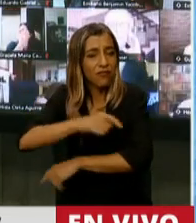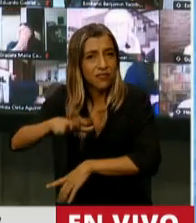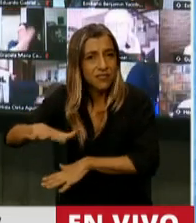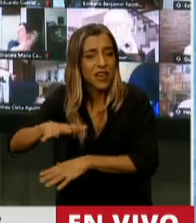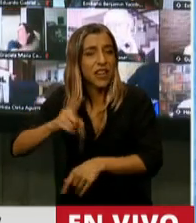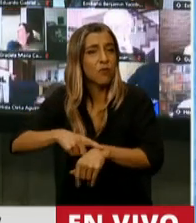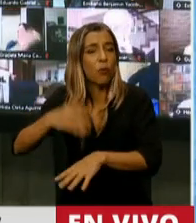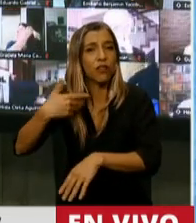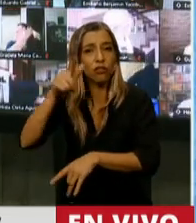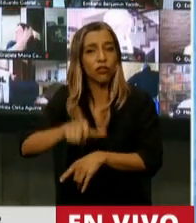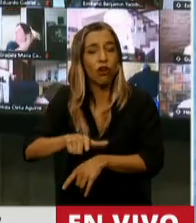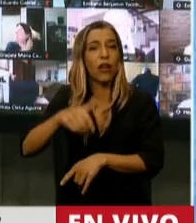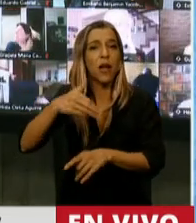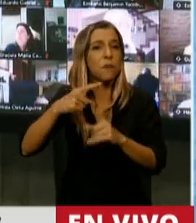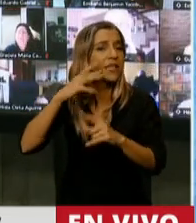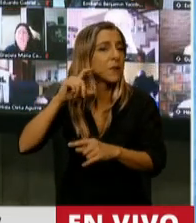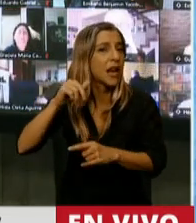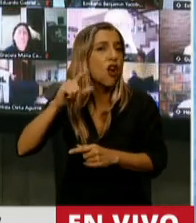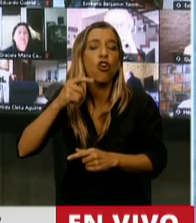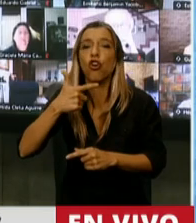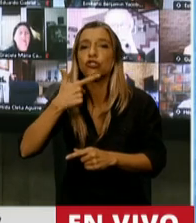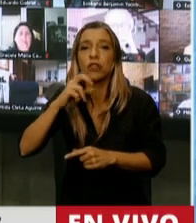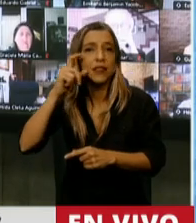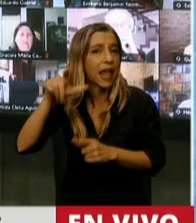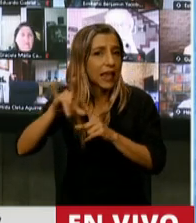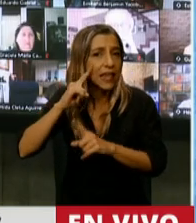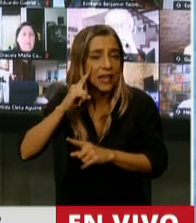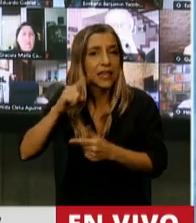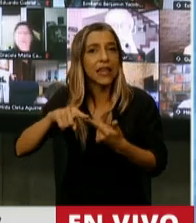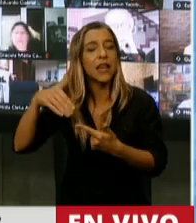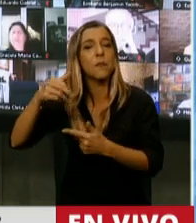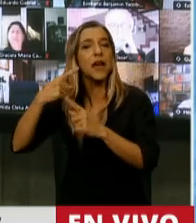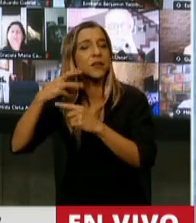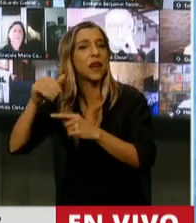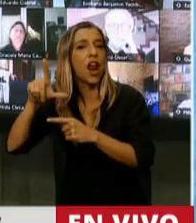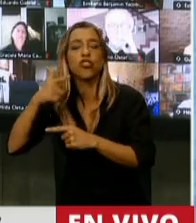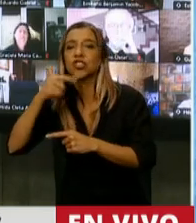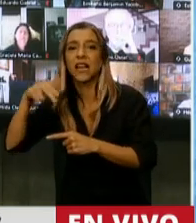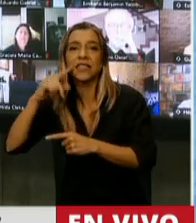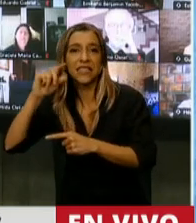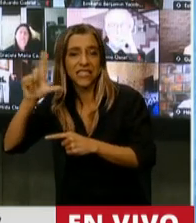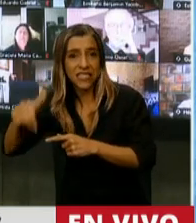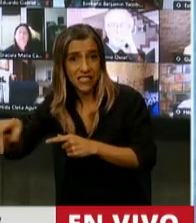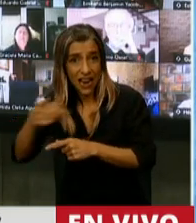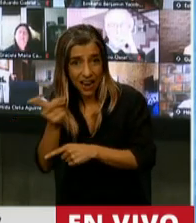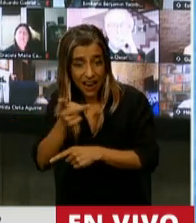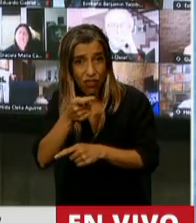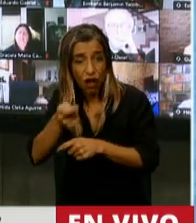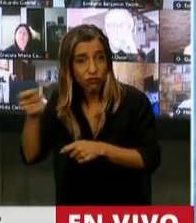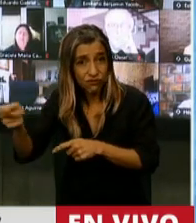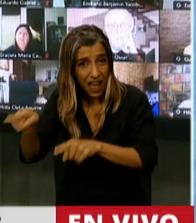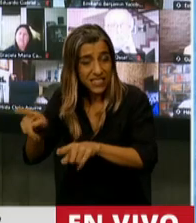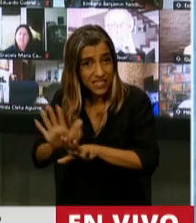a Maximiliano Costecchi y Darío Santillán. Eso es lo que quieren, eso es lo que quieren. Y da bronca, da bronca que diga